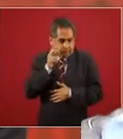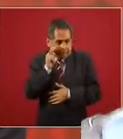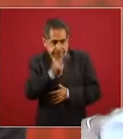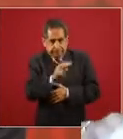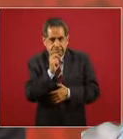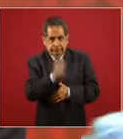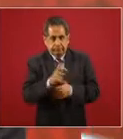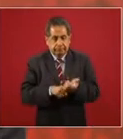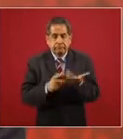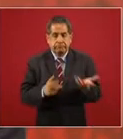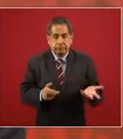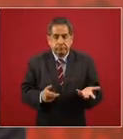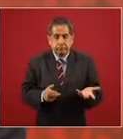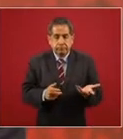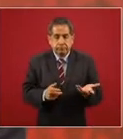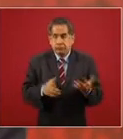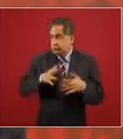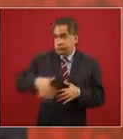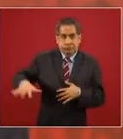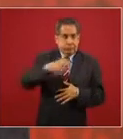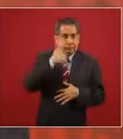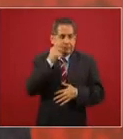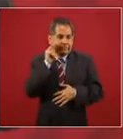como todos